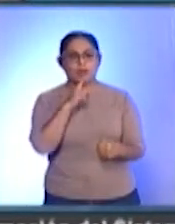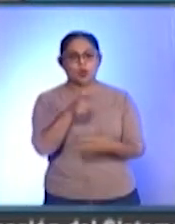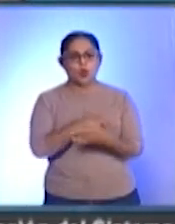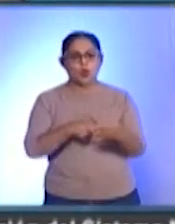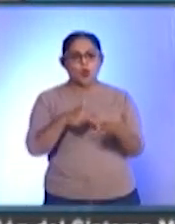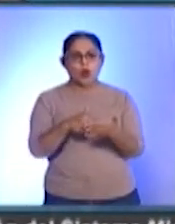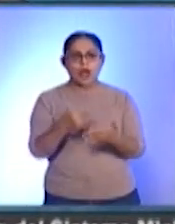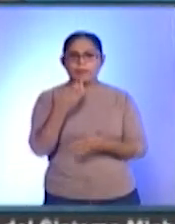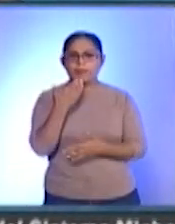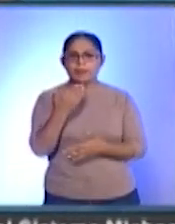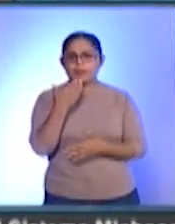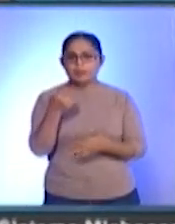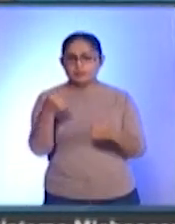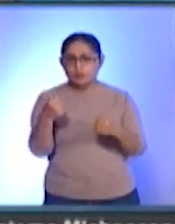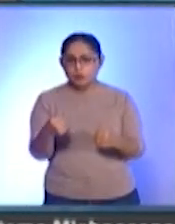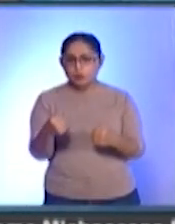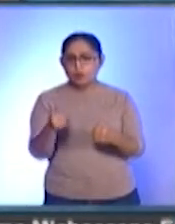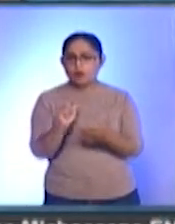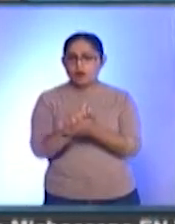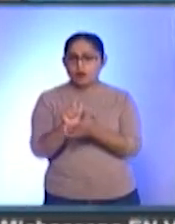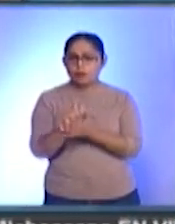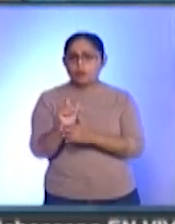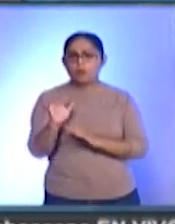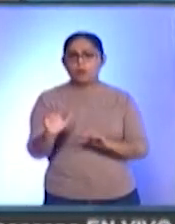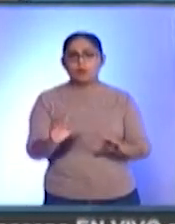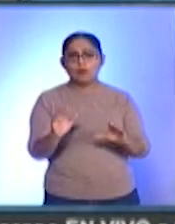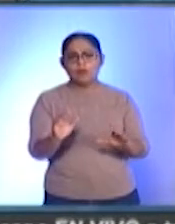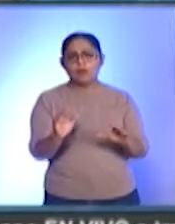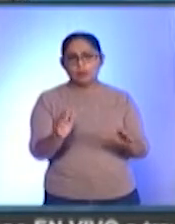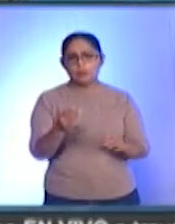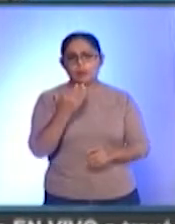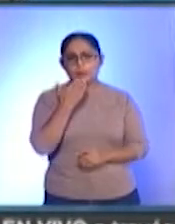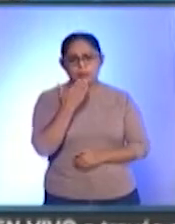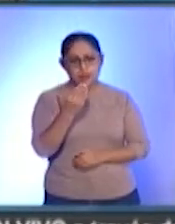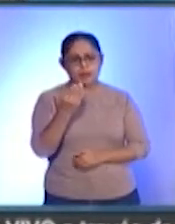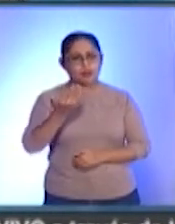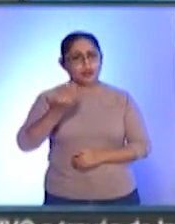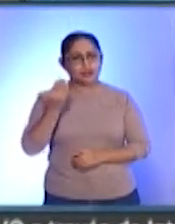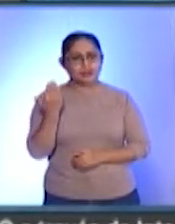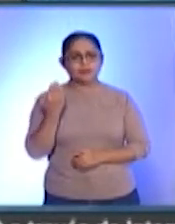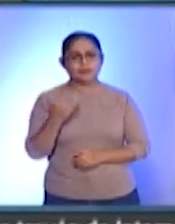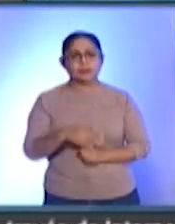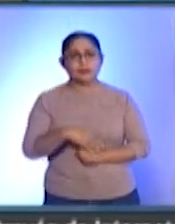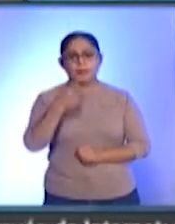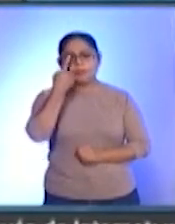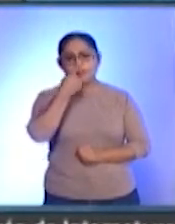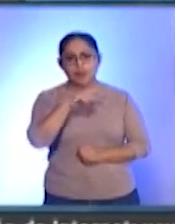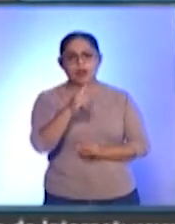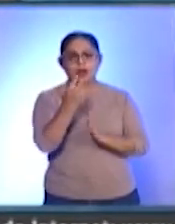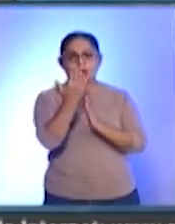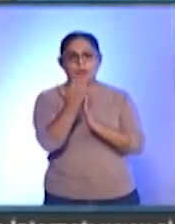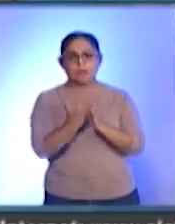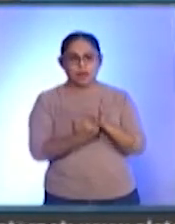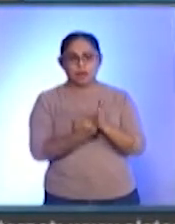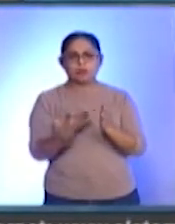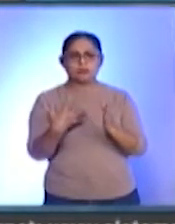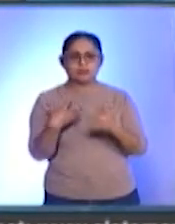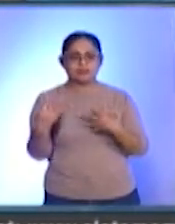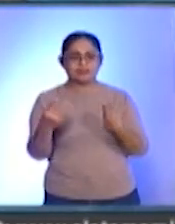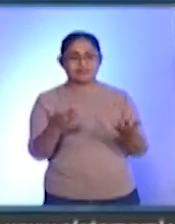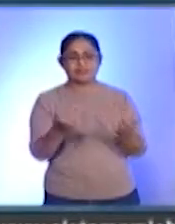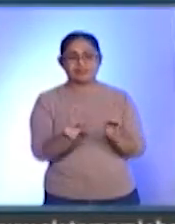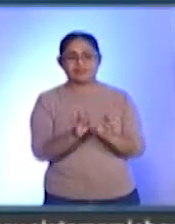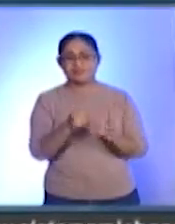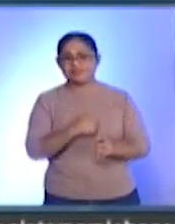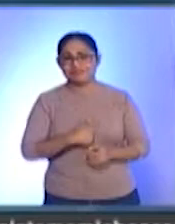seguro, en un espacio también donde se tomarán todas las medidas necesarias para tratar de mitigar los efectos de esta lamentable